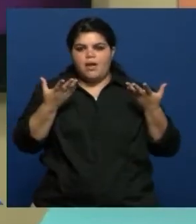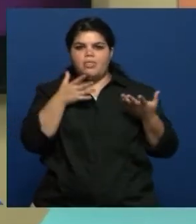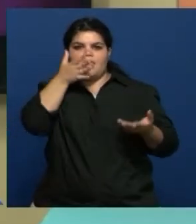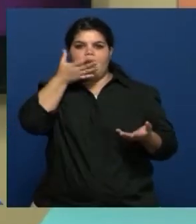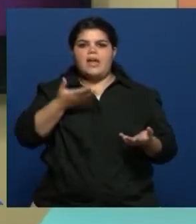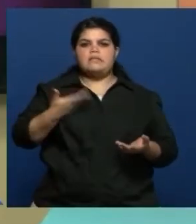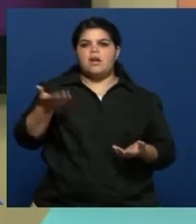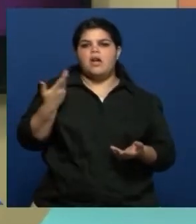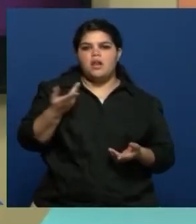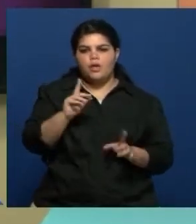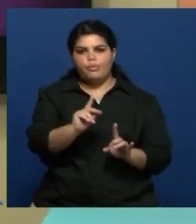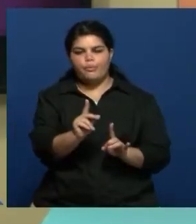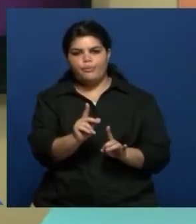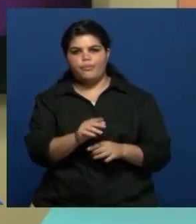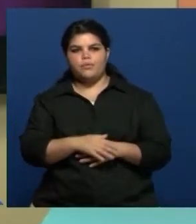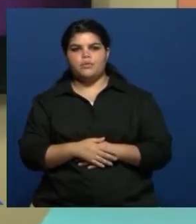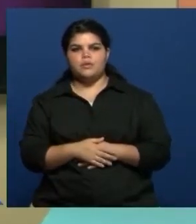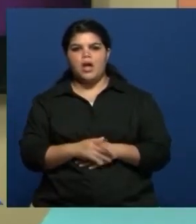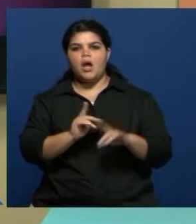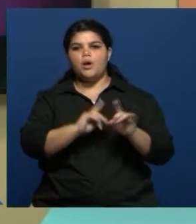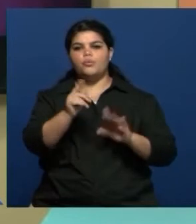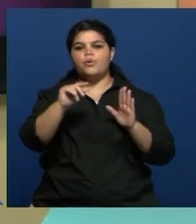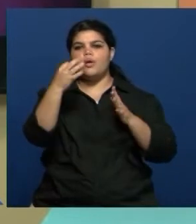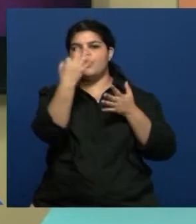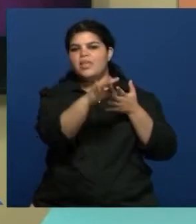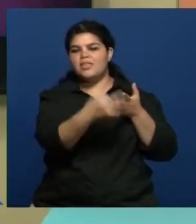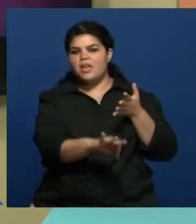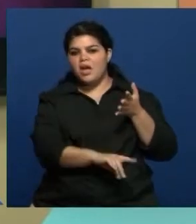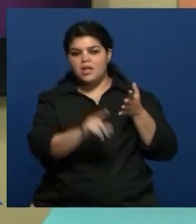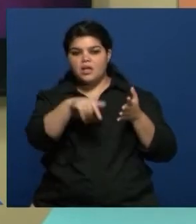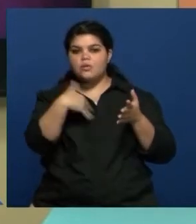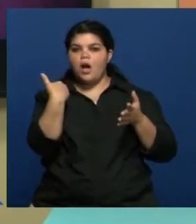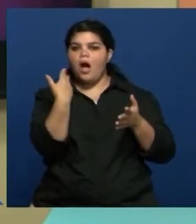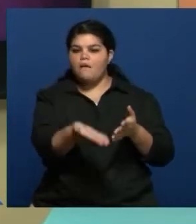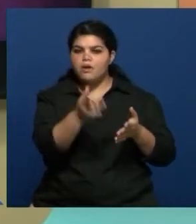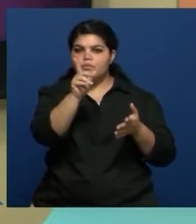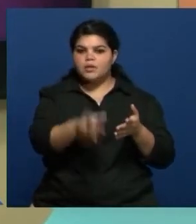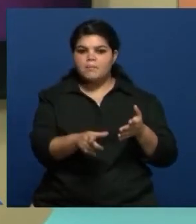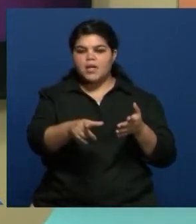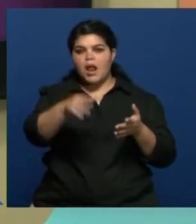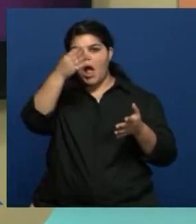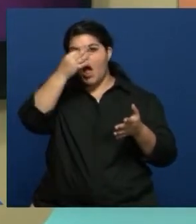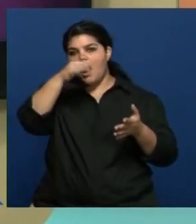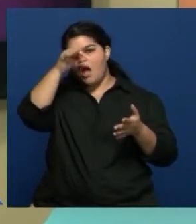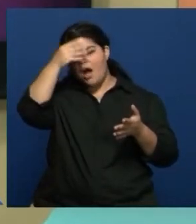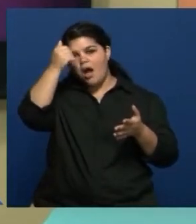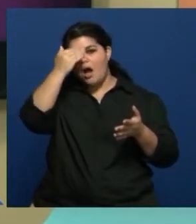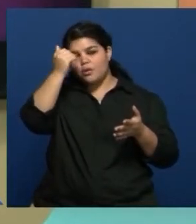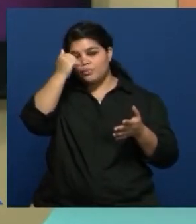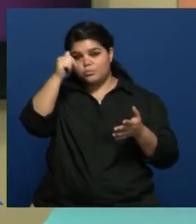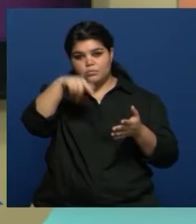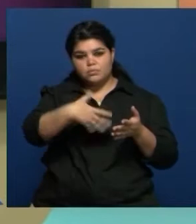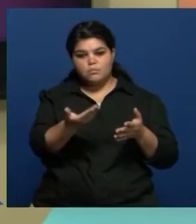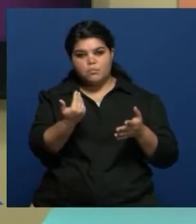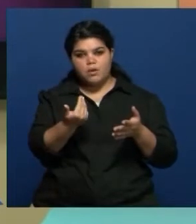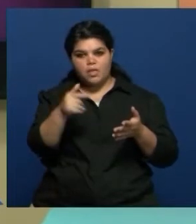marcando algunos detalles puntuales que hacen muy eficiente también la hora de la actuación porque es muy efectivo para la gente y